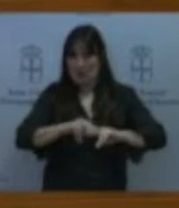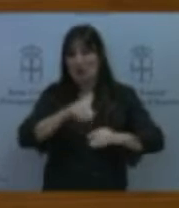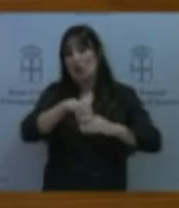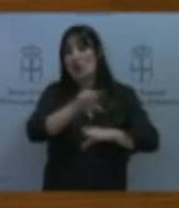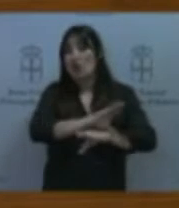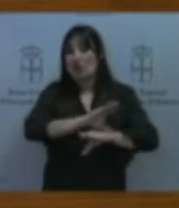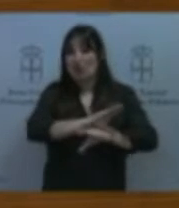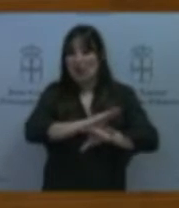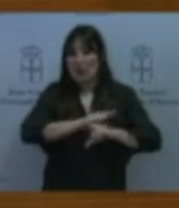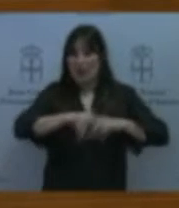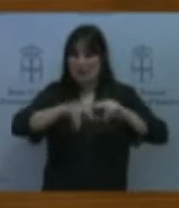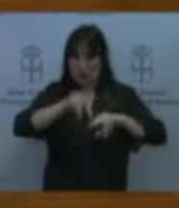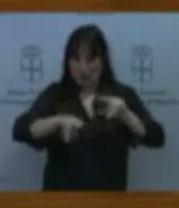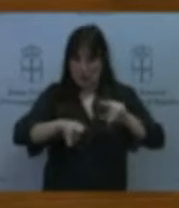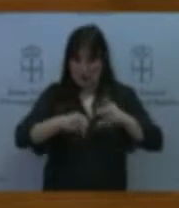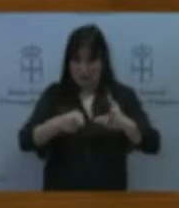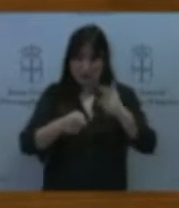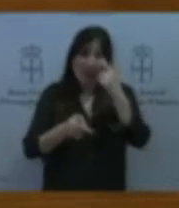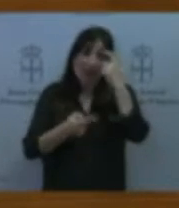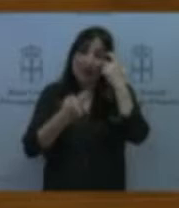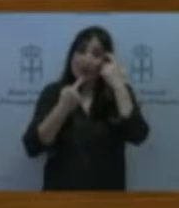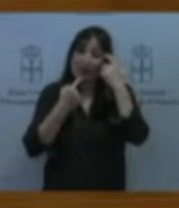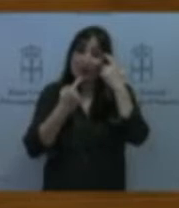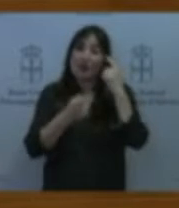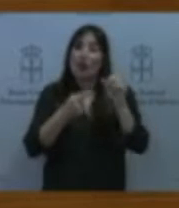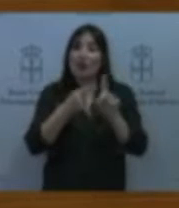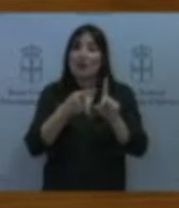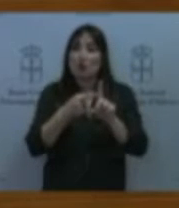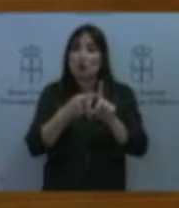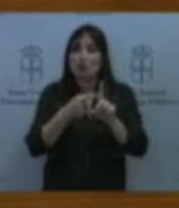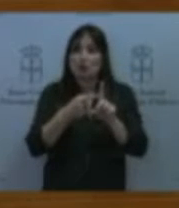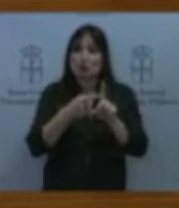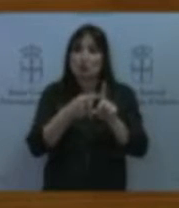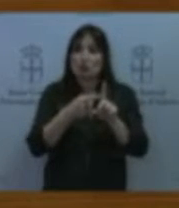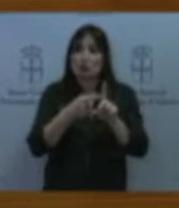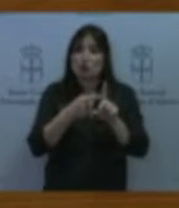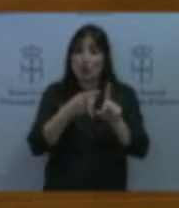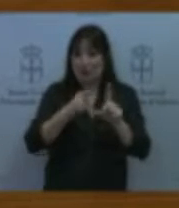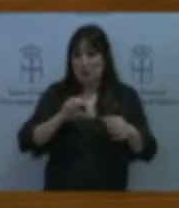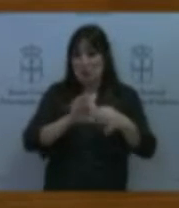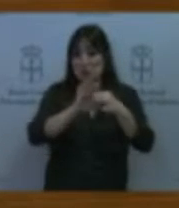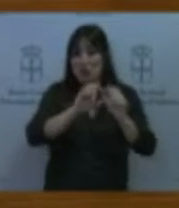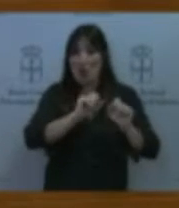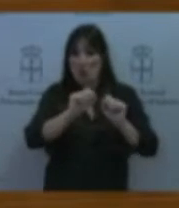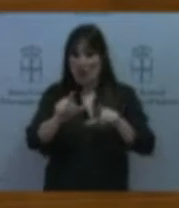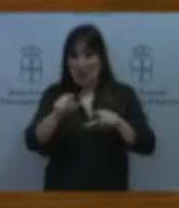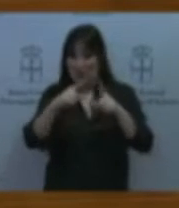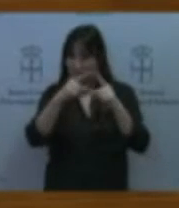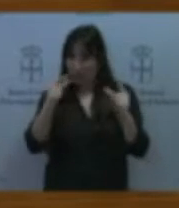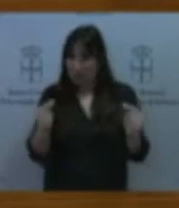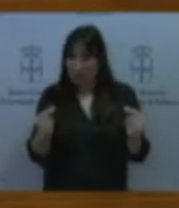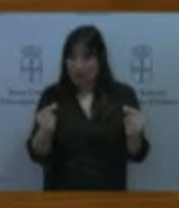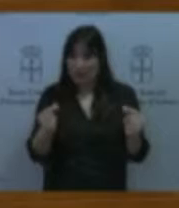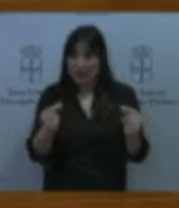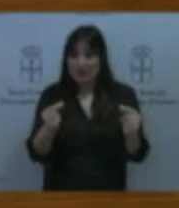en donde se recogen como objetivos relacionados con la movilidad en Asturias la culminación de la alta